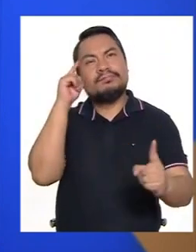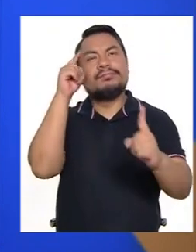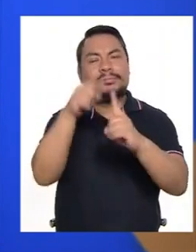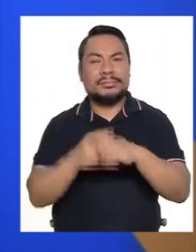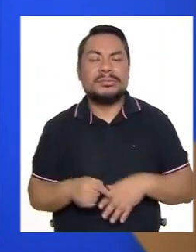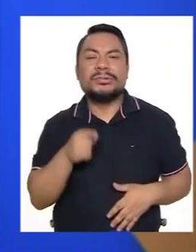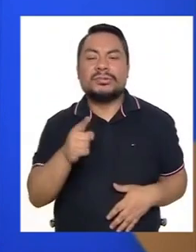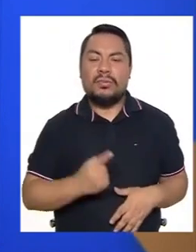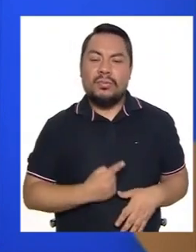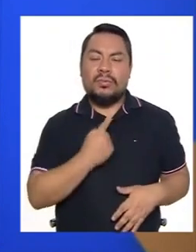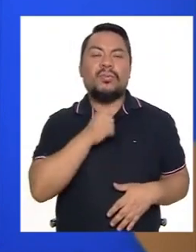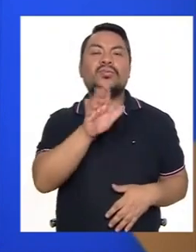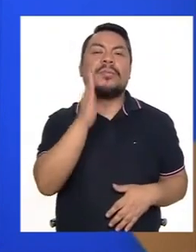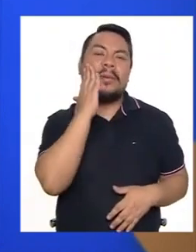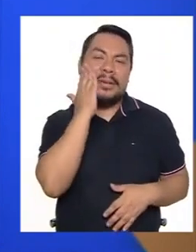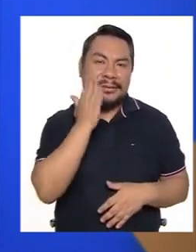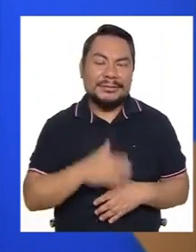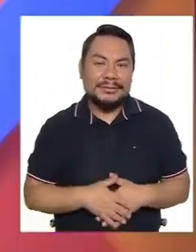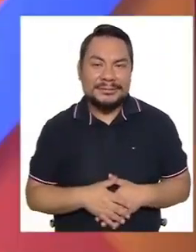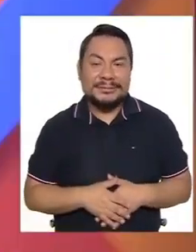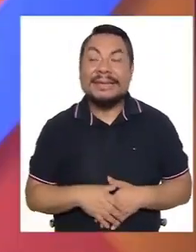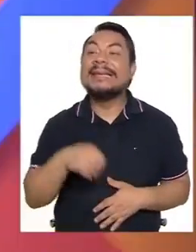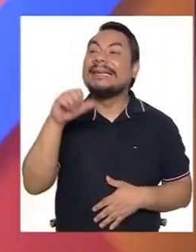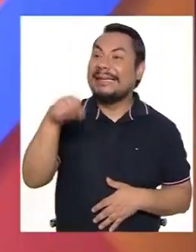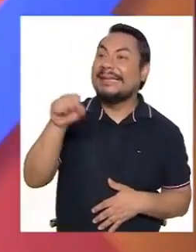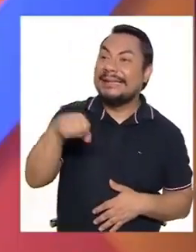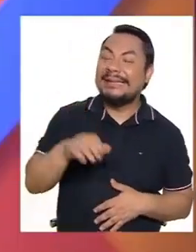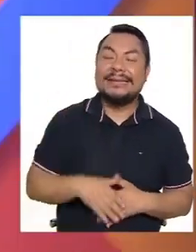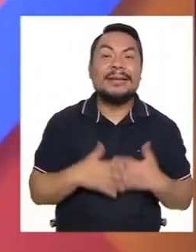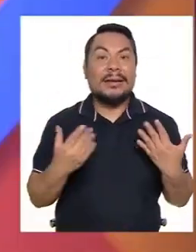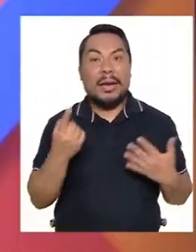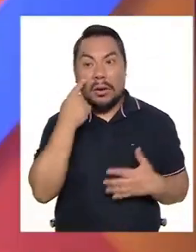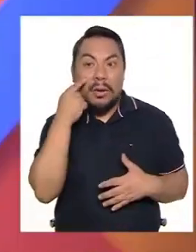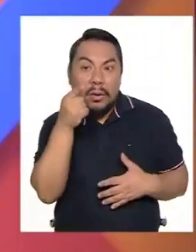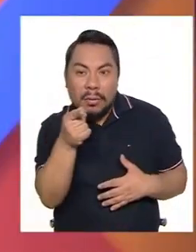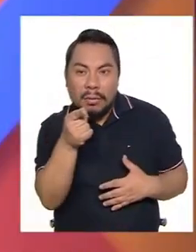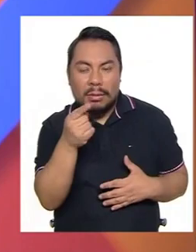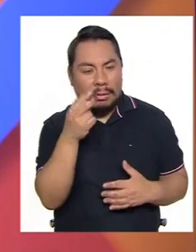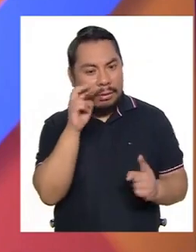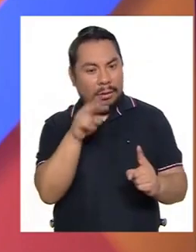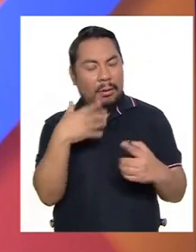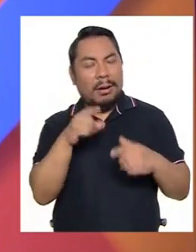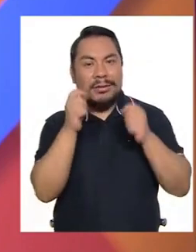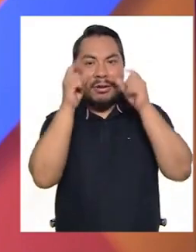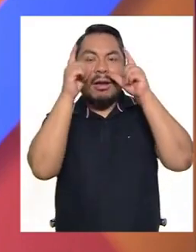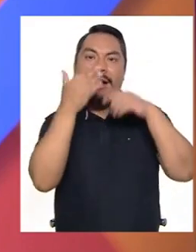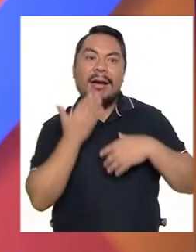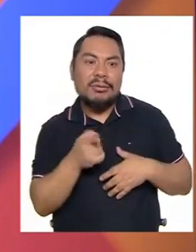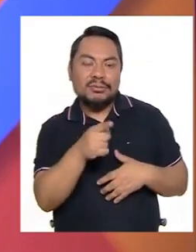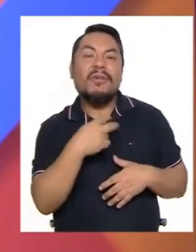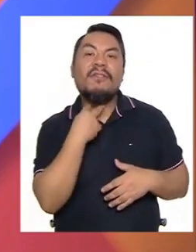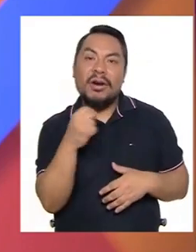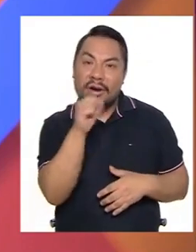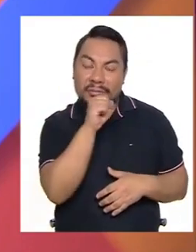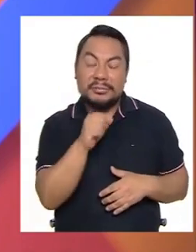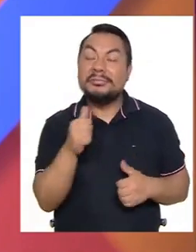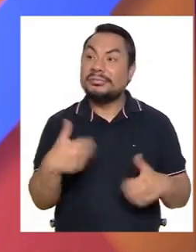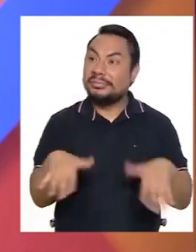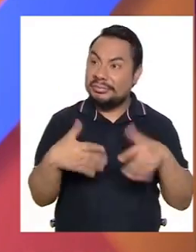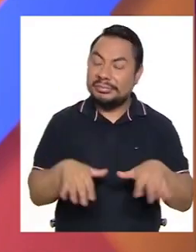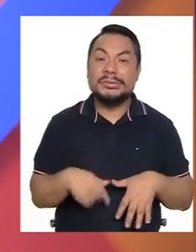tus metas. Eres el orgullo de tu mamá. Sí, Gina. Y al conocerla me quedé impresionado con su voz.